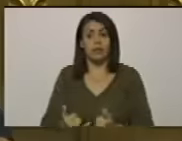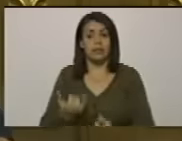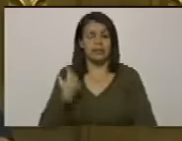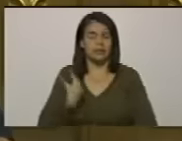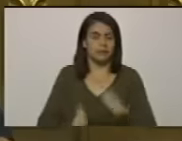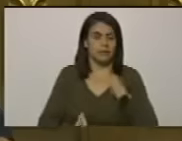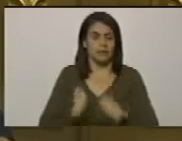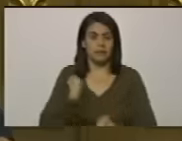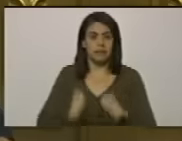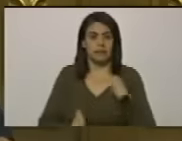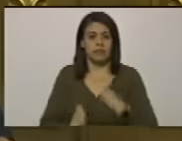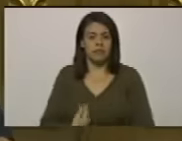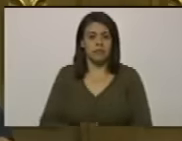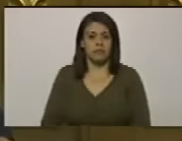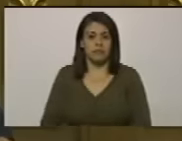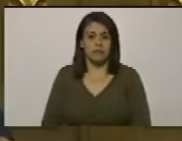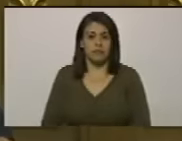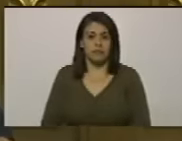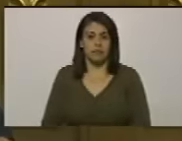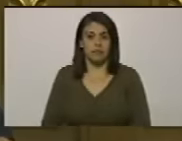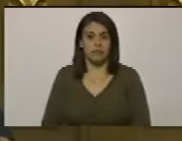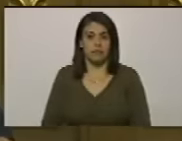angustia de